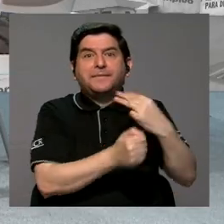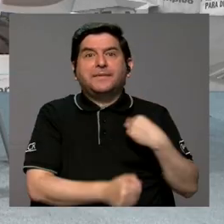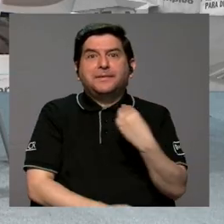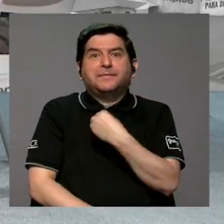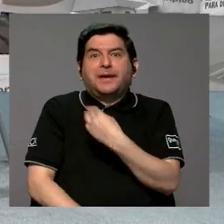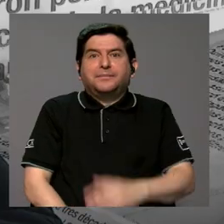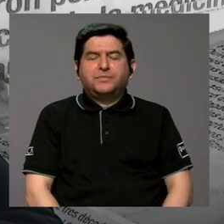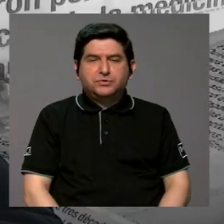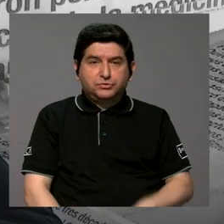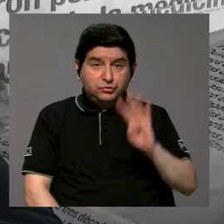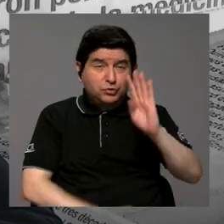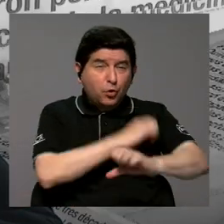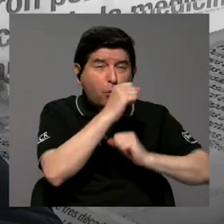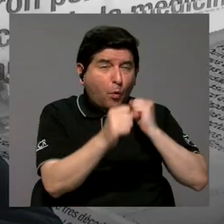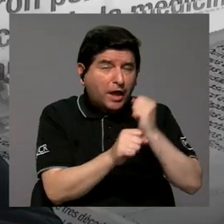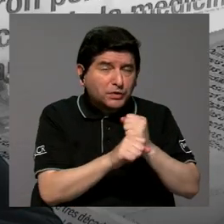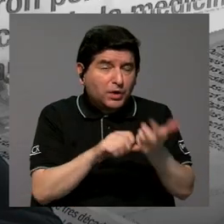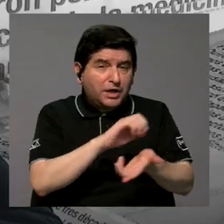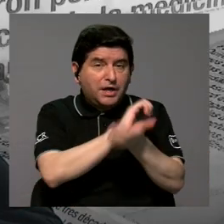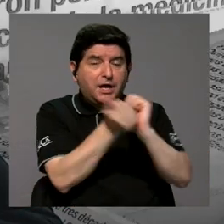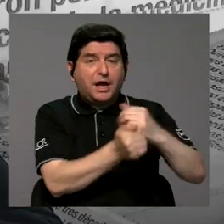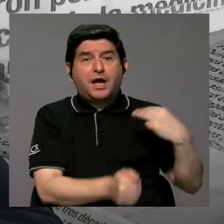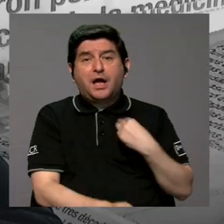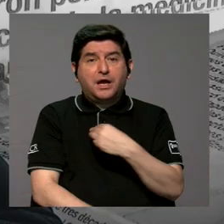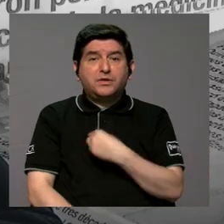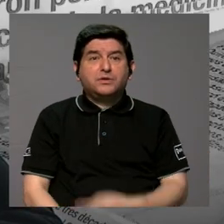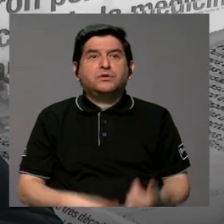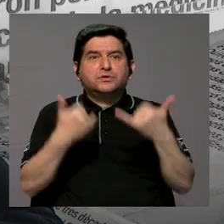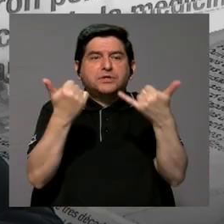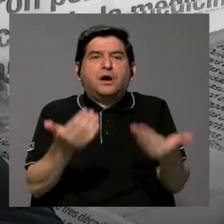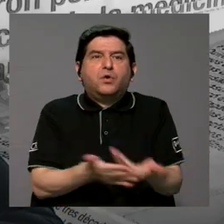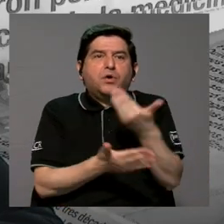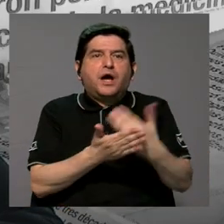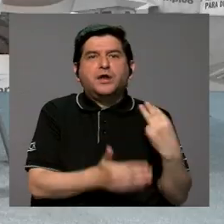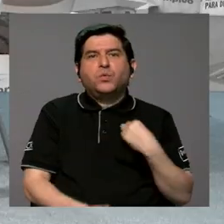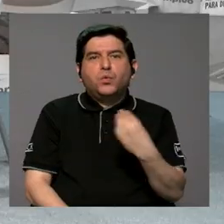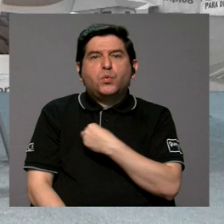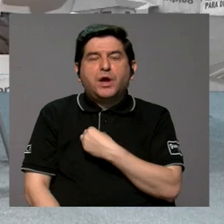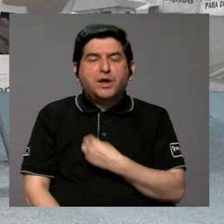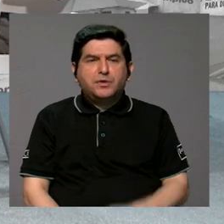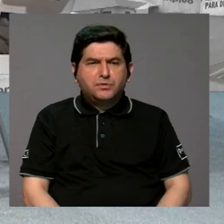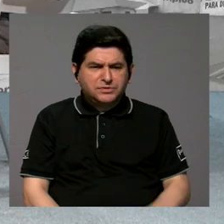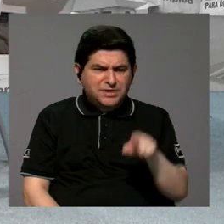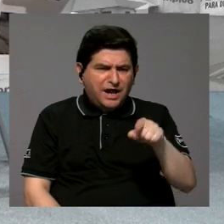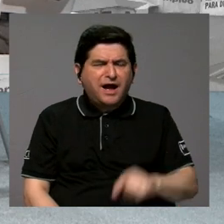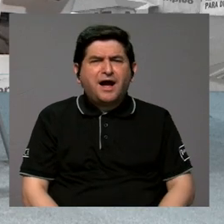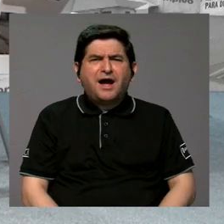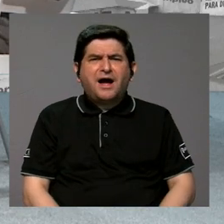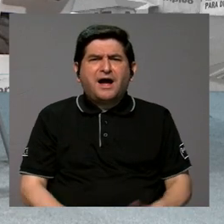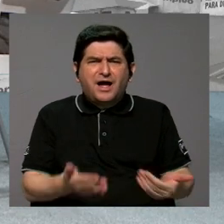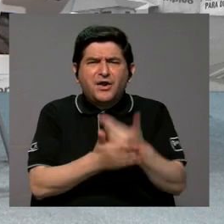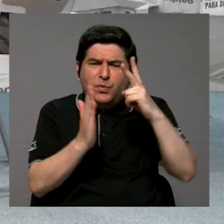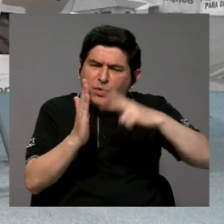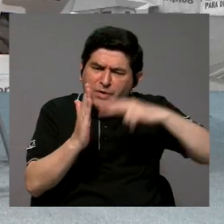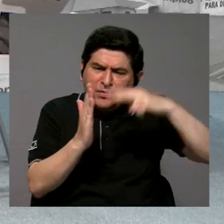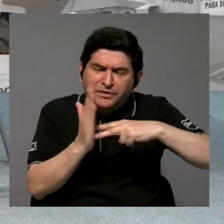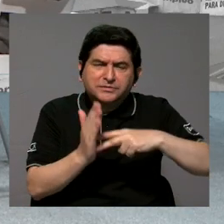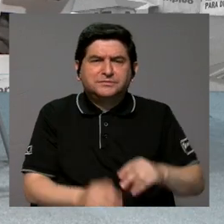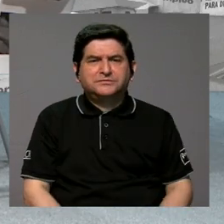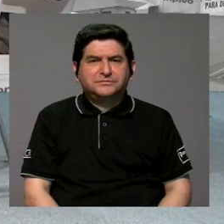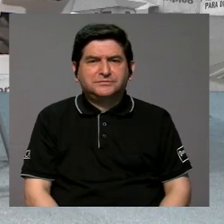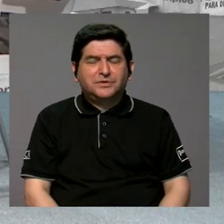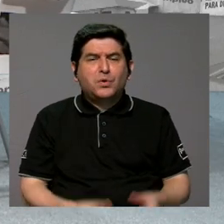los miembros se llevó cuatro años cambiaron los miembros y tiene que venir a ponerse al día y volver todo eso hace que